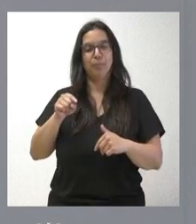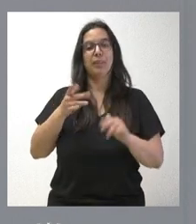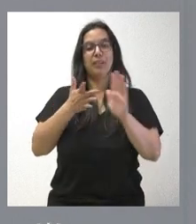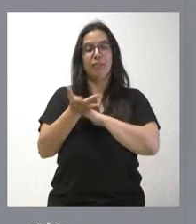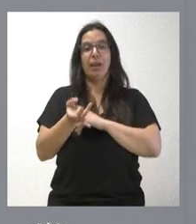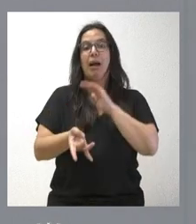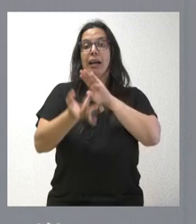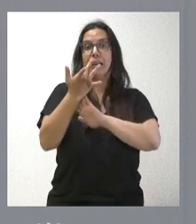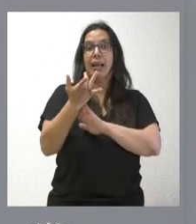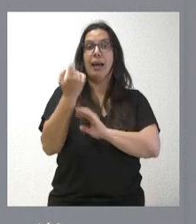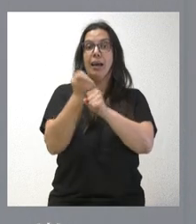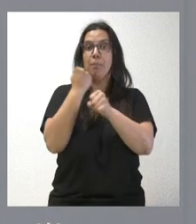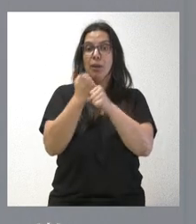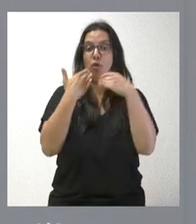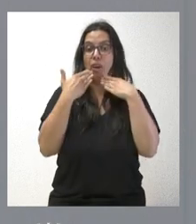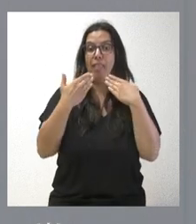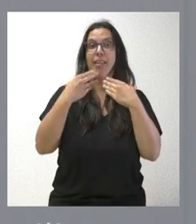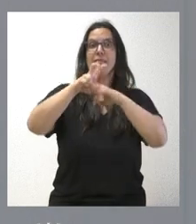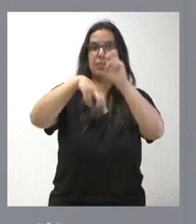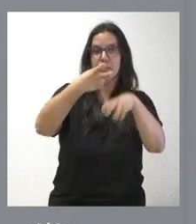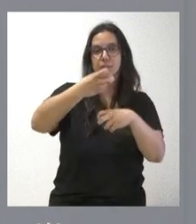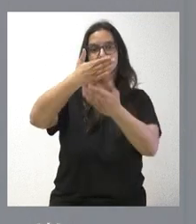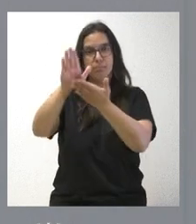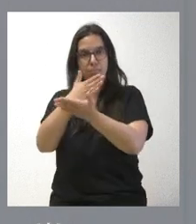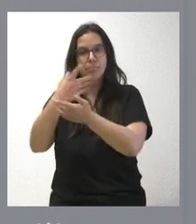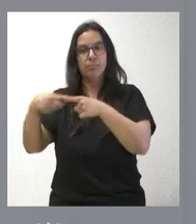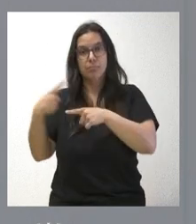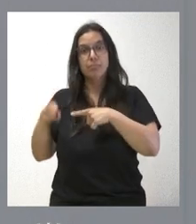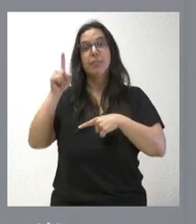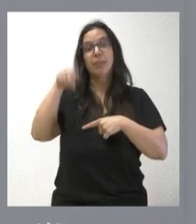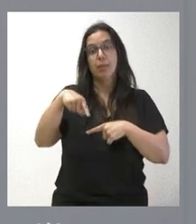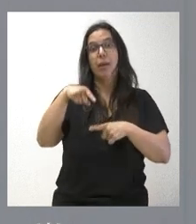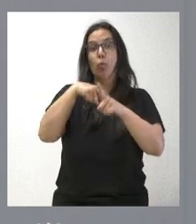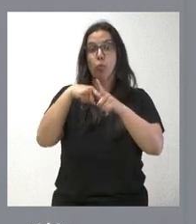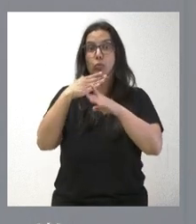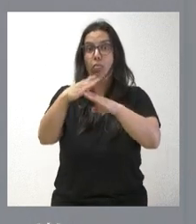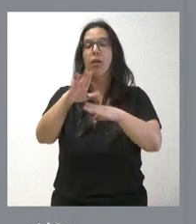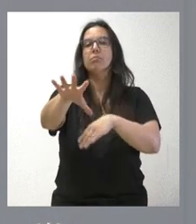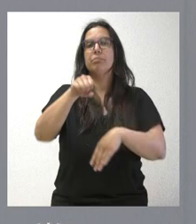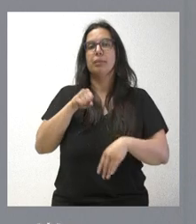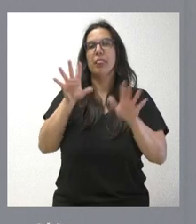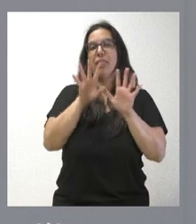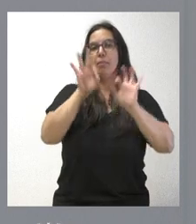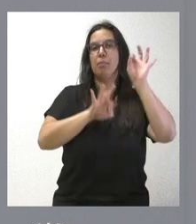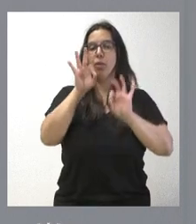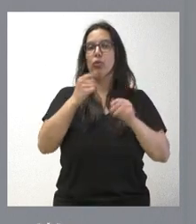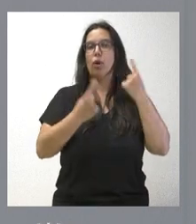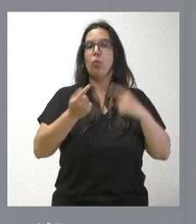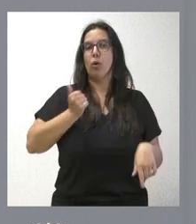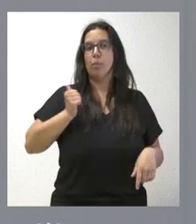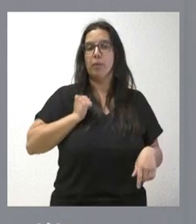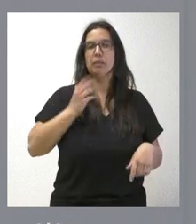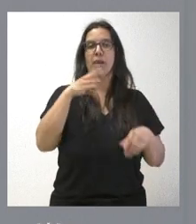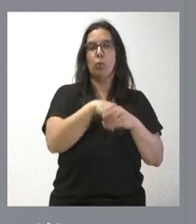empleo a través de la economía sostenible, pero también facilita la utilización de estos recursos entre un 10% para algunas actividades que pueden